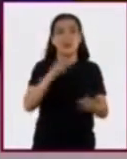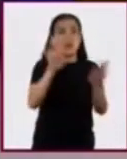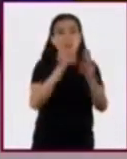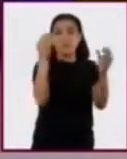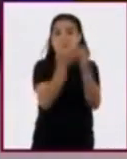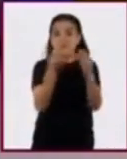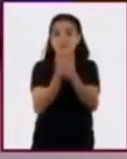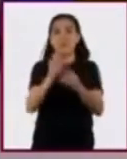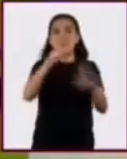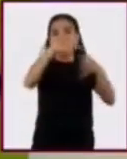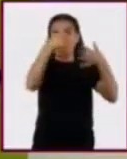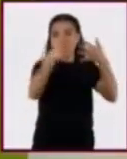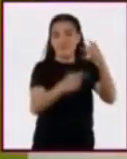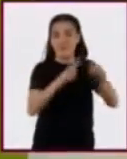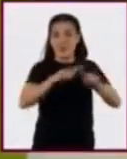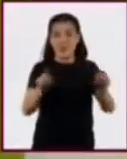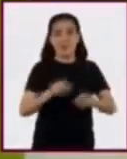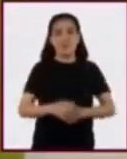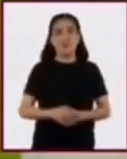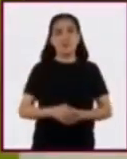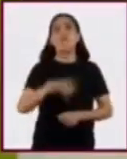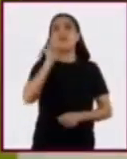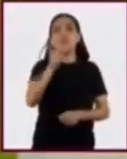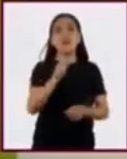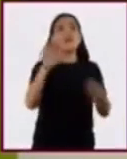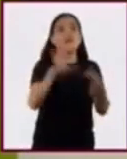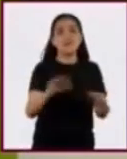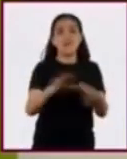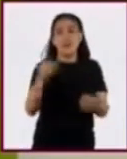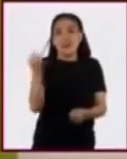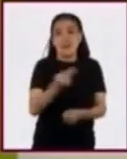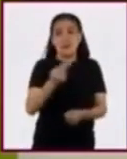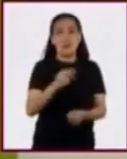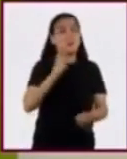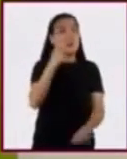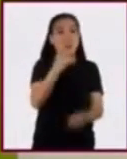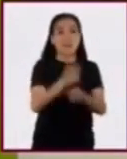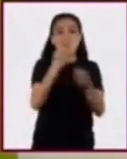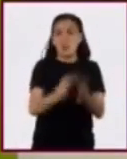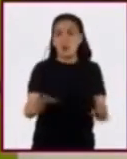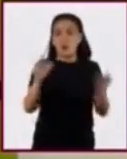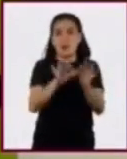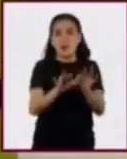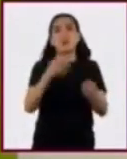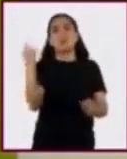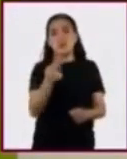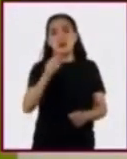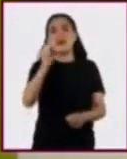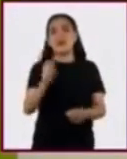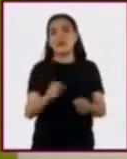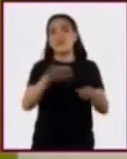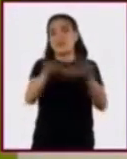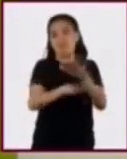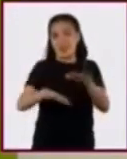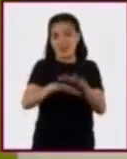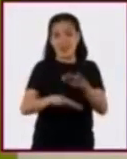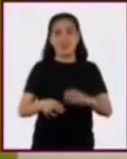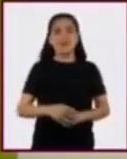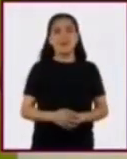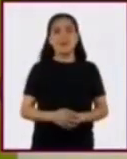en diferentes tipos. Les hablo de las necesidades primarias y las necesidades secundarias.